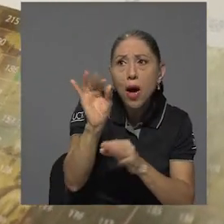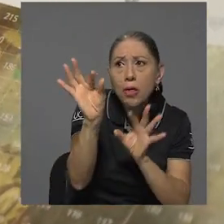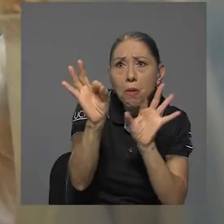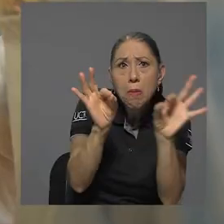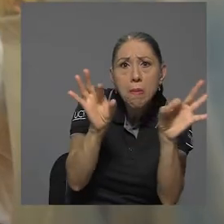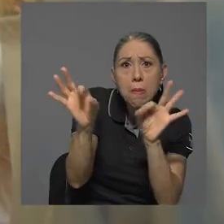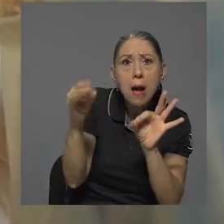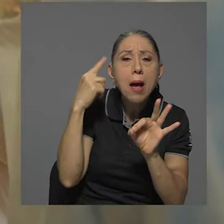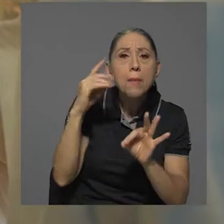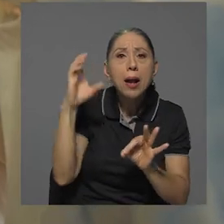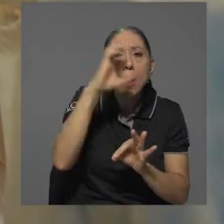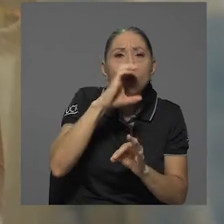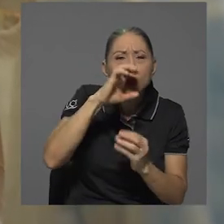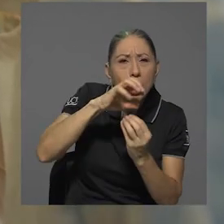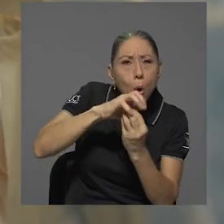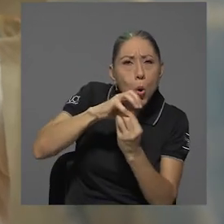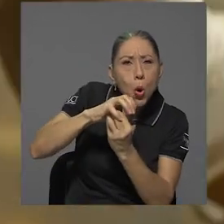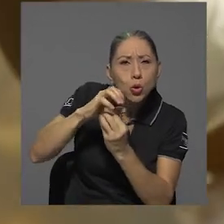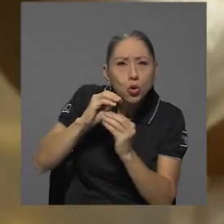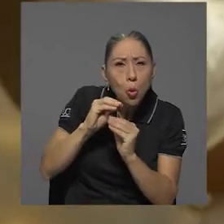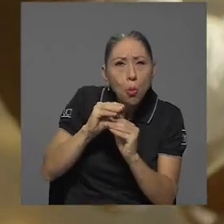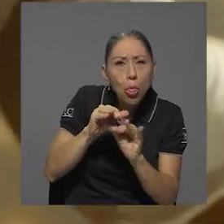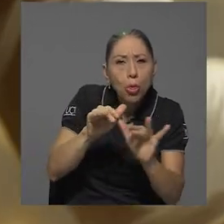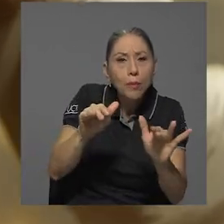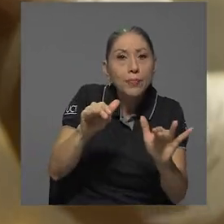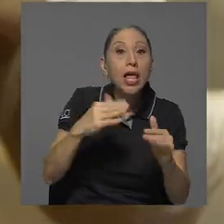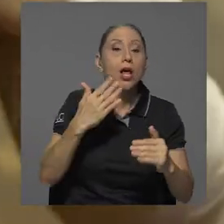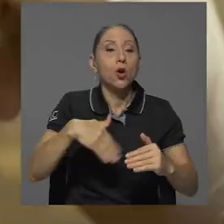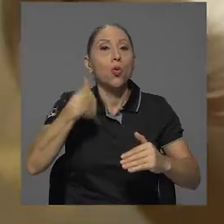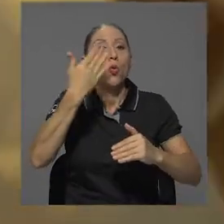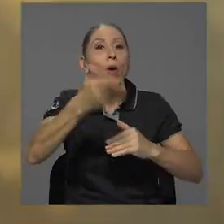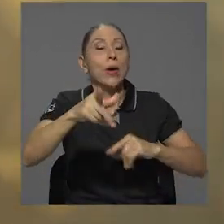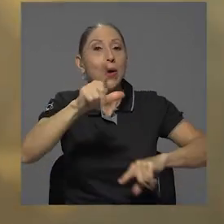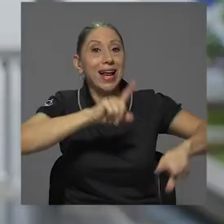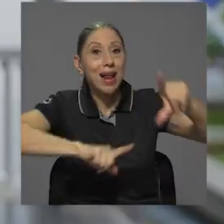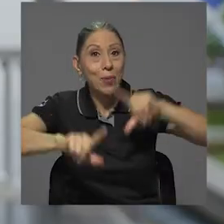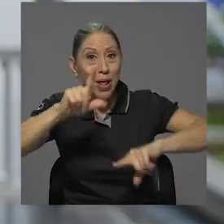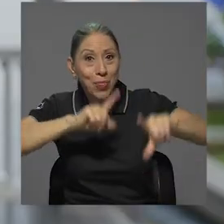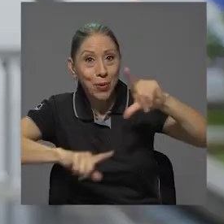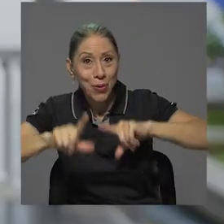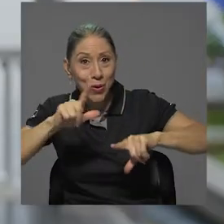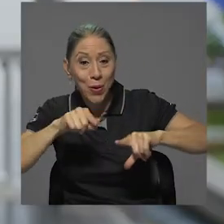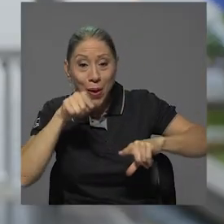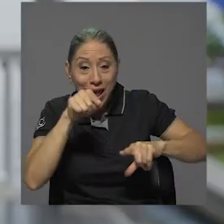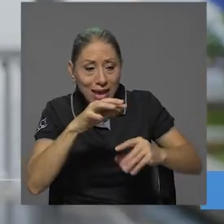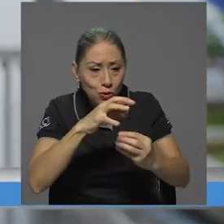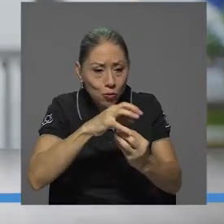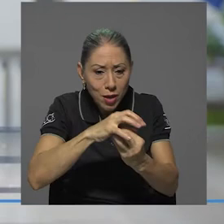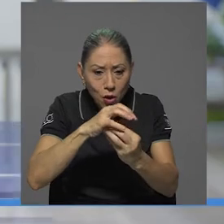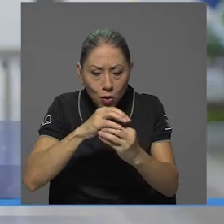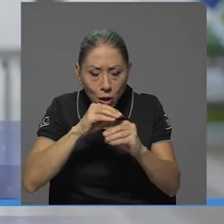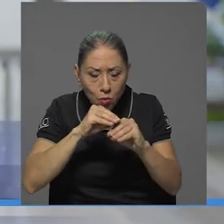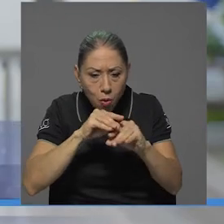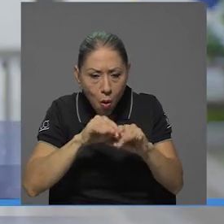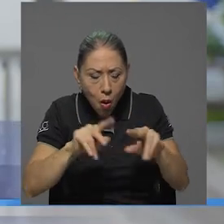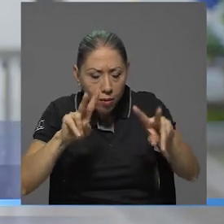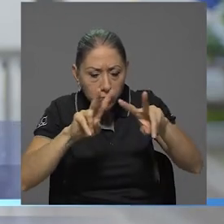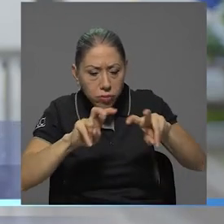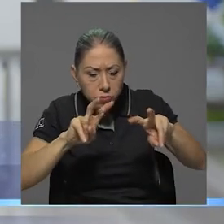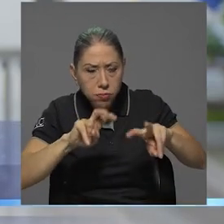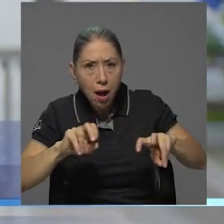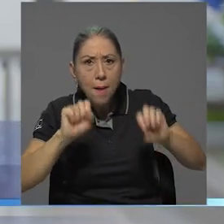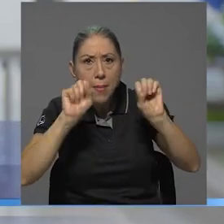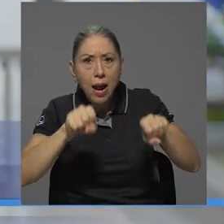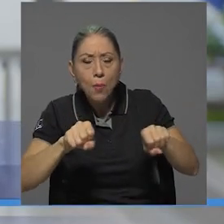deterioro con el fin de buscar hongos. Y luego en el laboratorio cultivamos estos microorganismos para poder